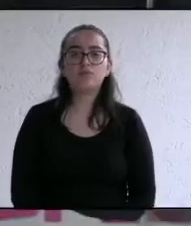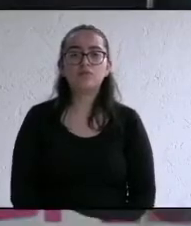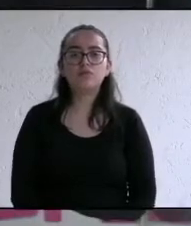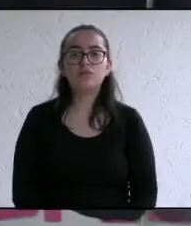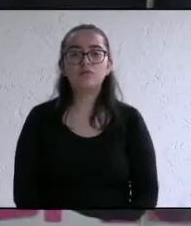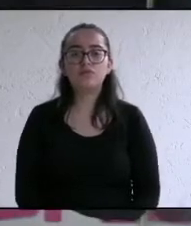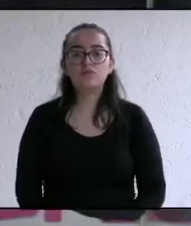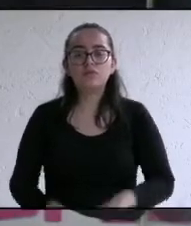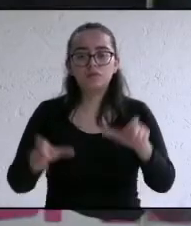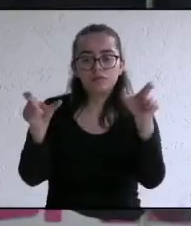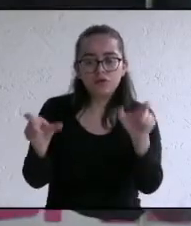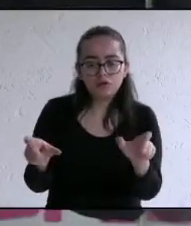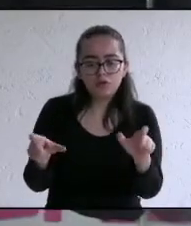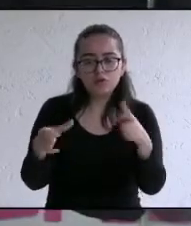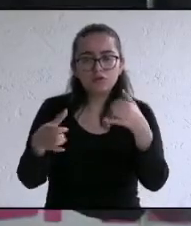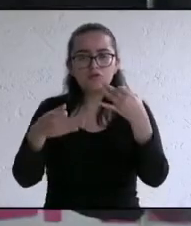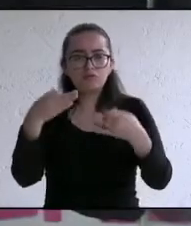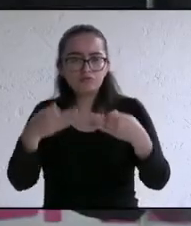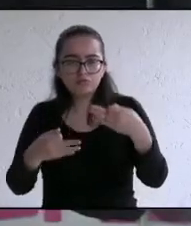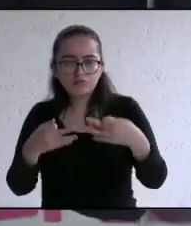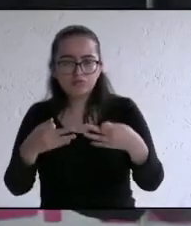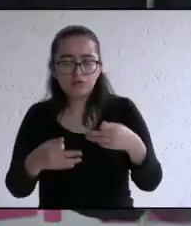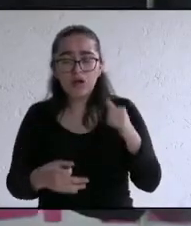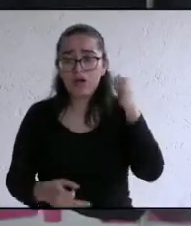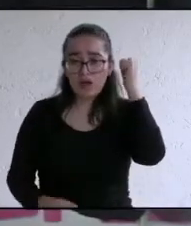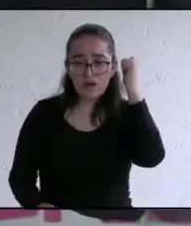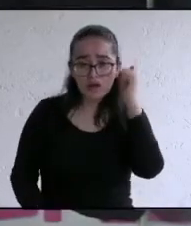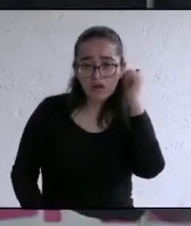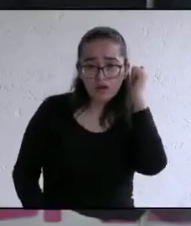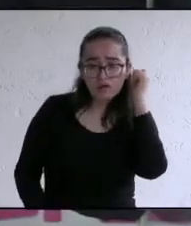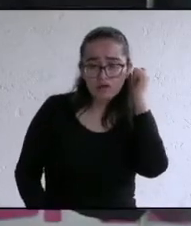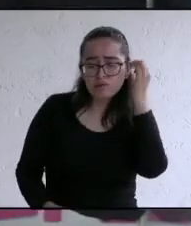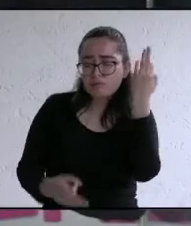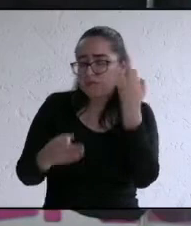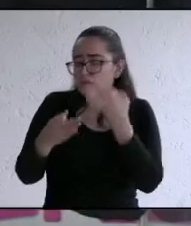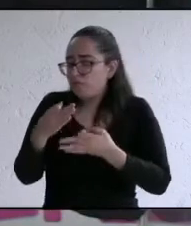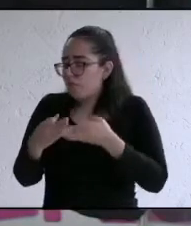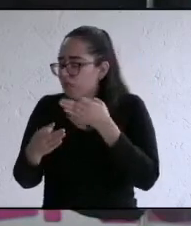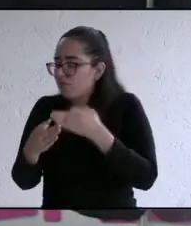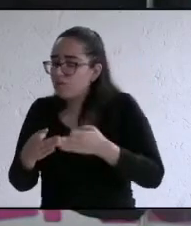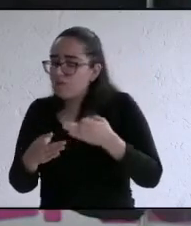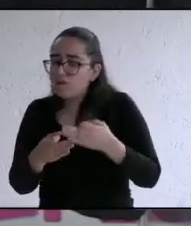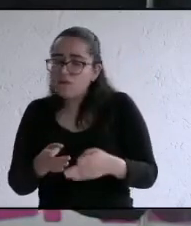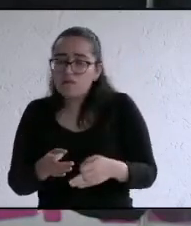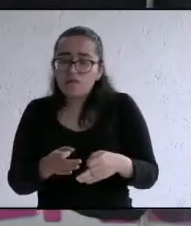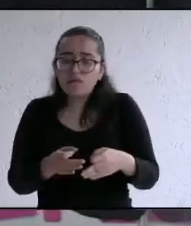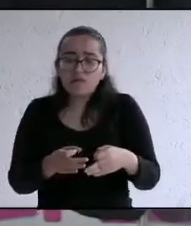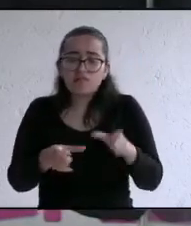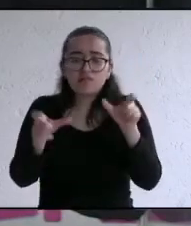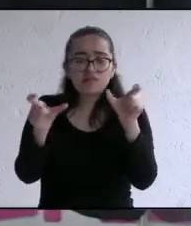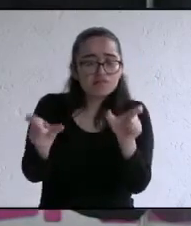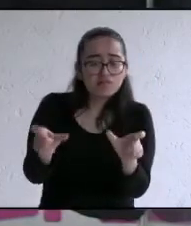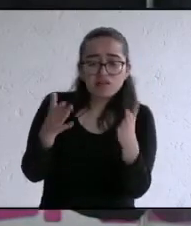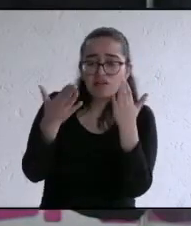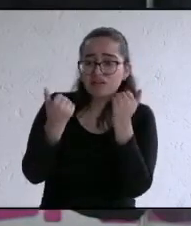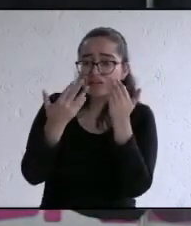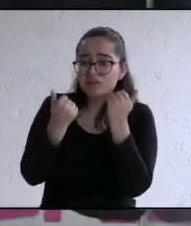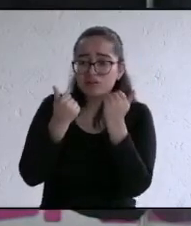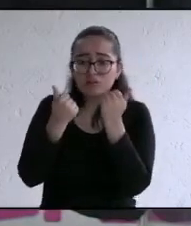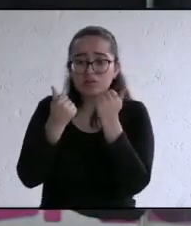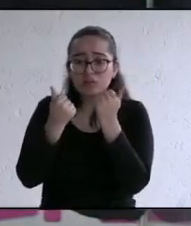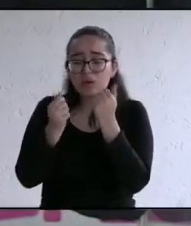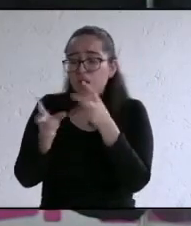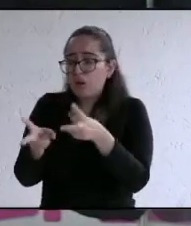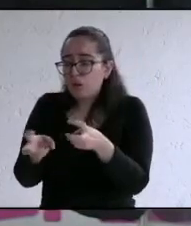seguridad justicia en actopa precisamente hace mucha falta tenemos mucha inseguridad desde hace muchos años Carlos Retureta es